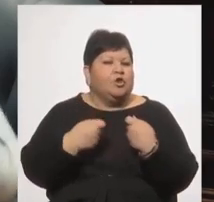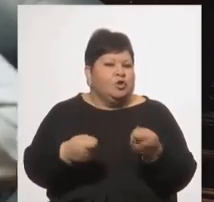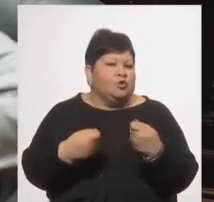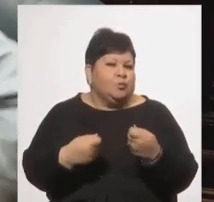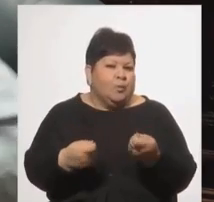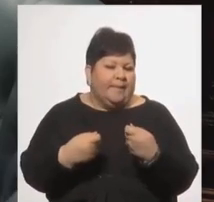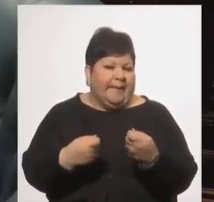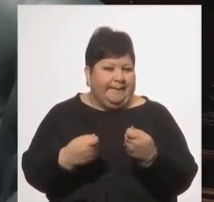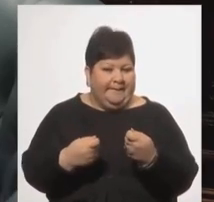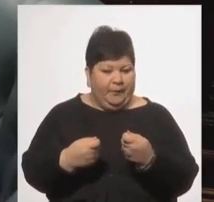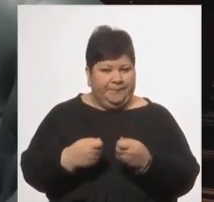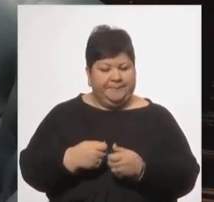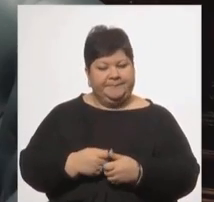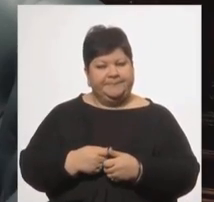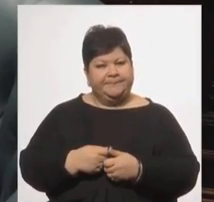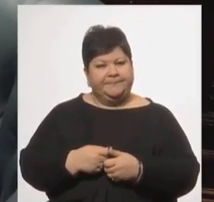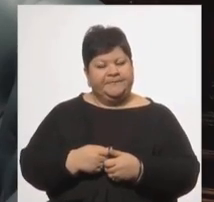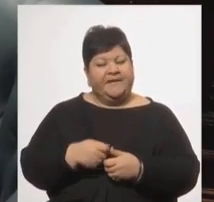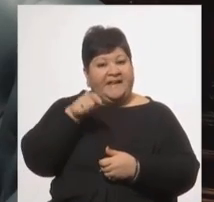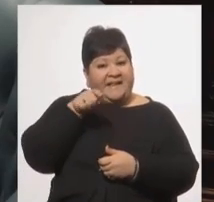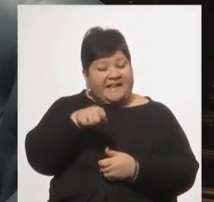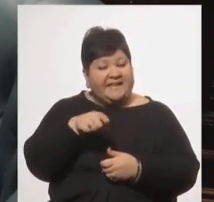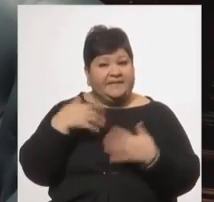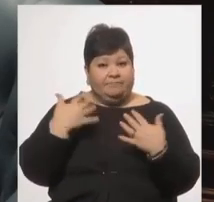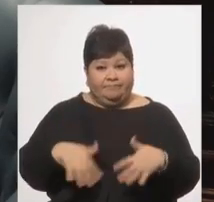de esa magnitud.